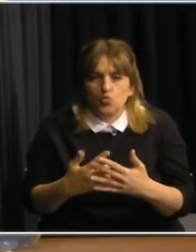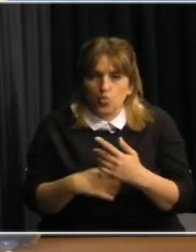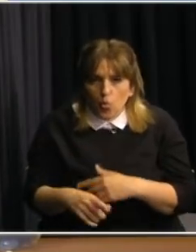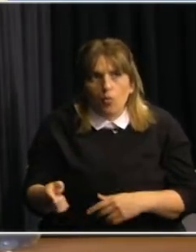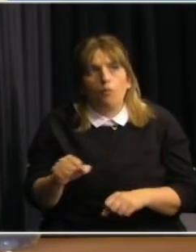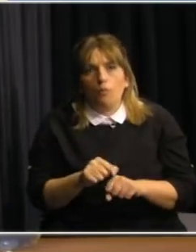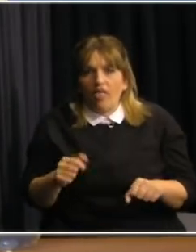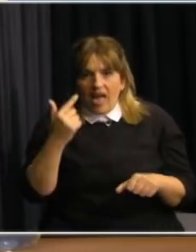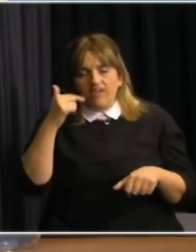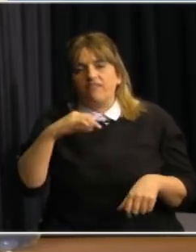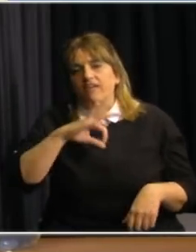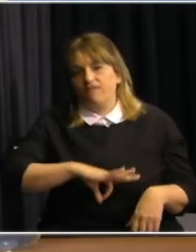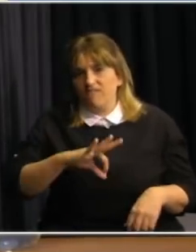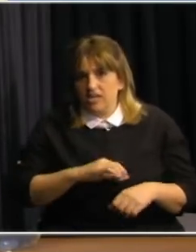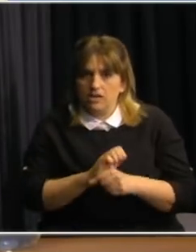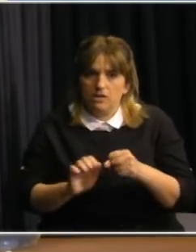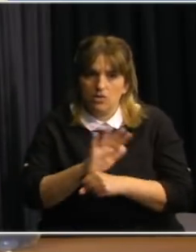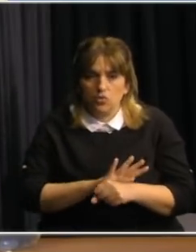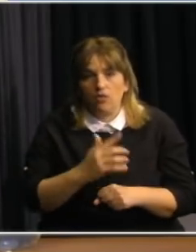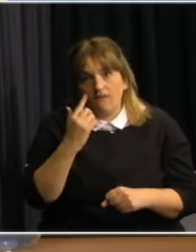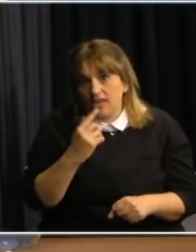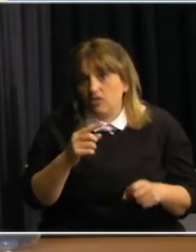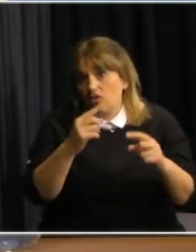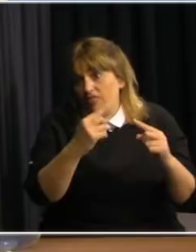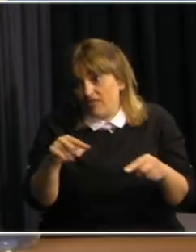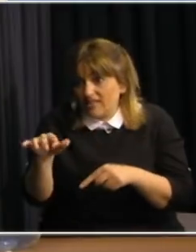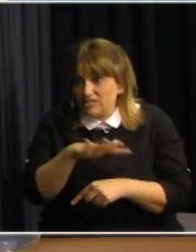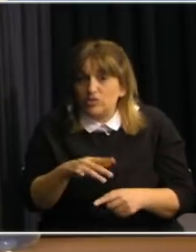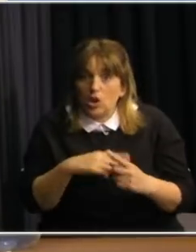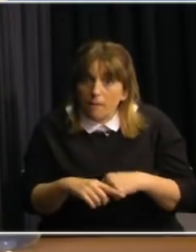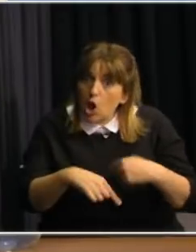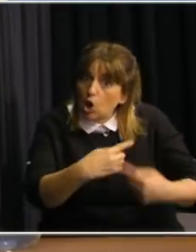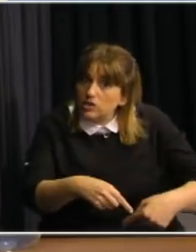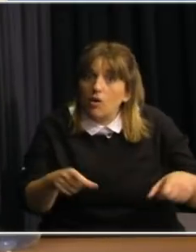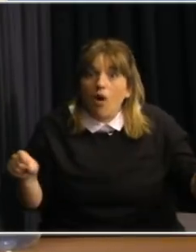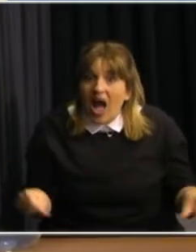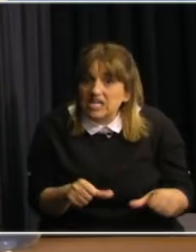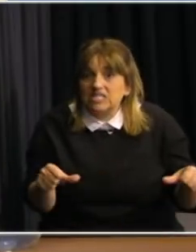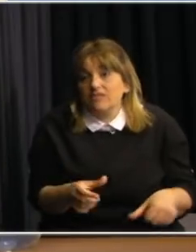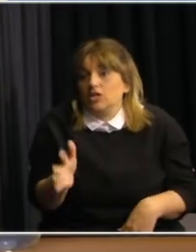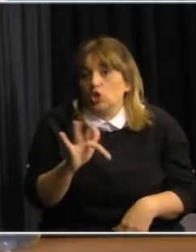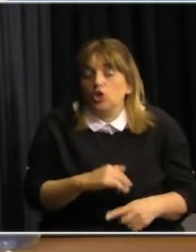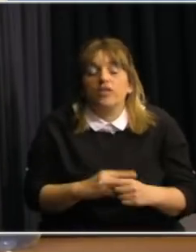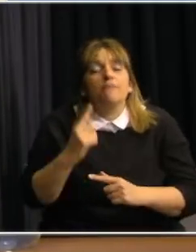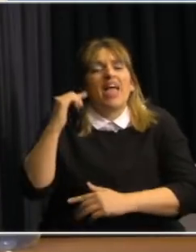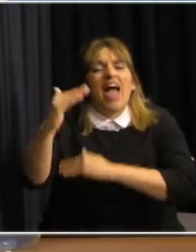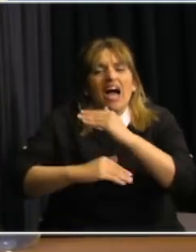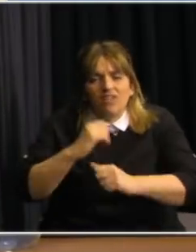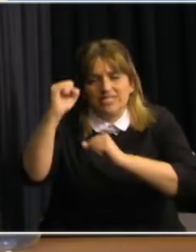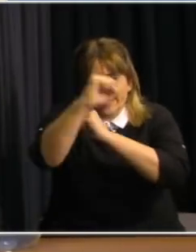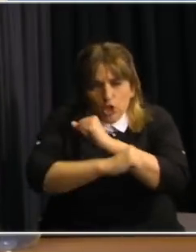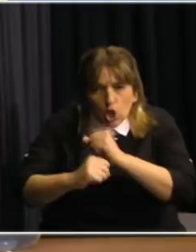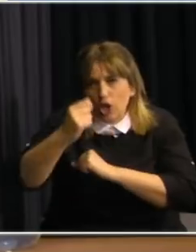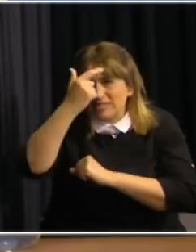virus, realizando gran parte de nuestras actividades habituales. Los avances científicos y tecnológicos permitieron